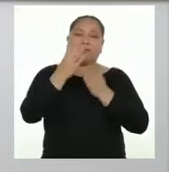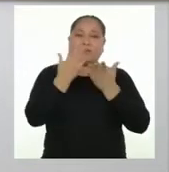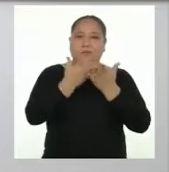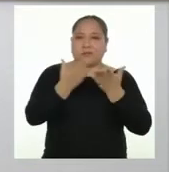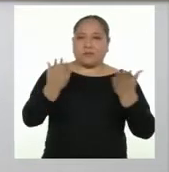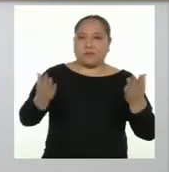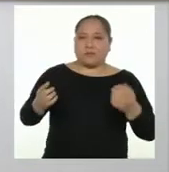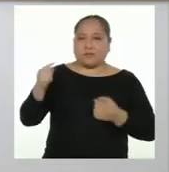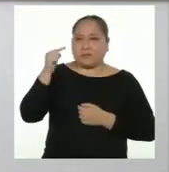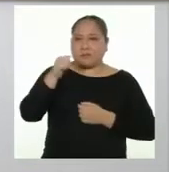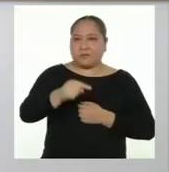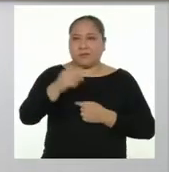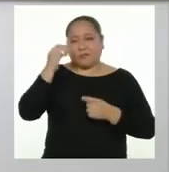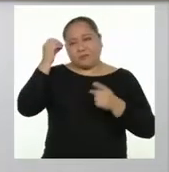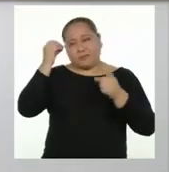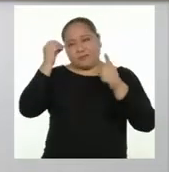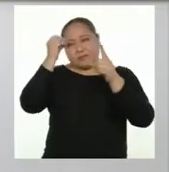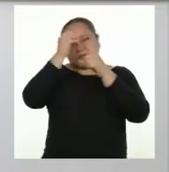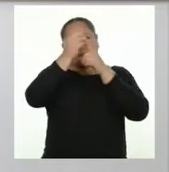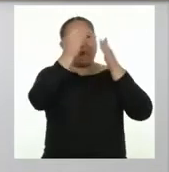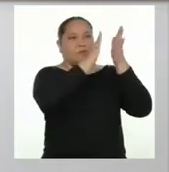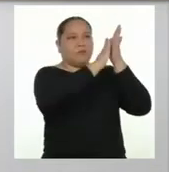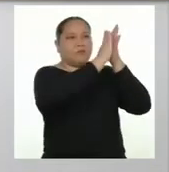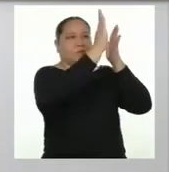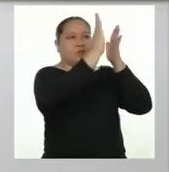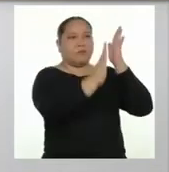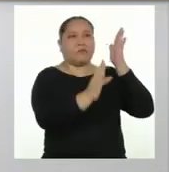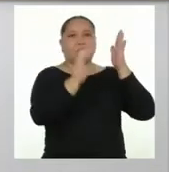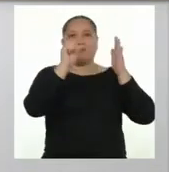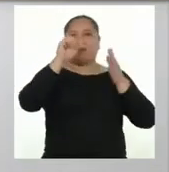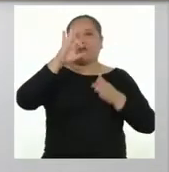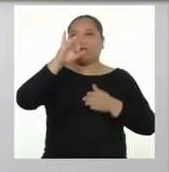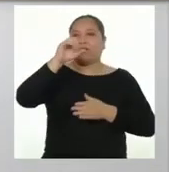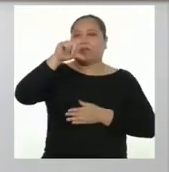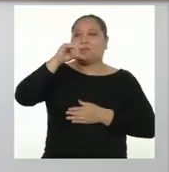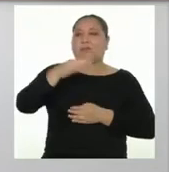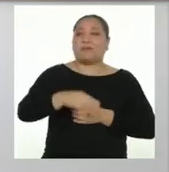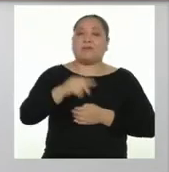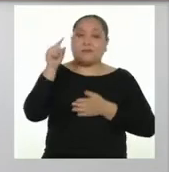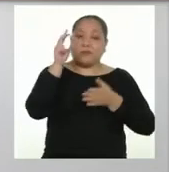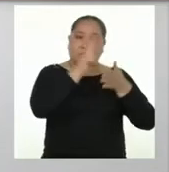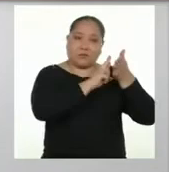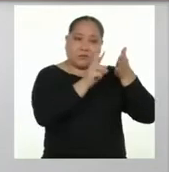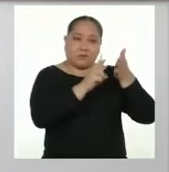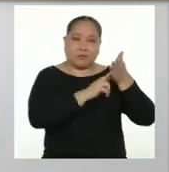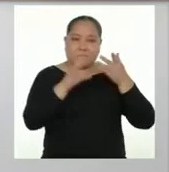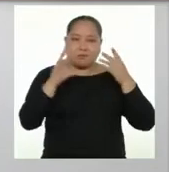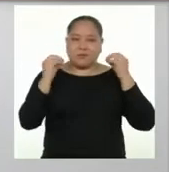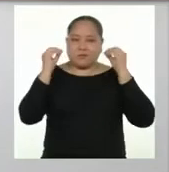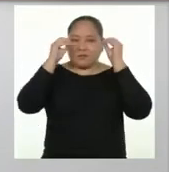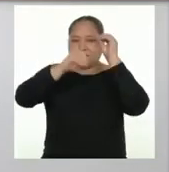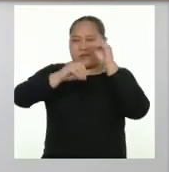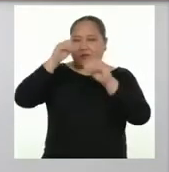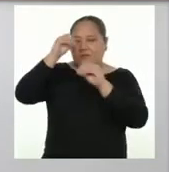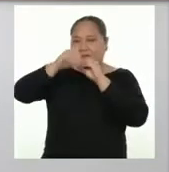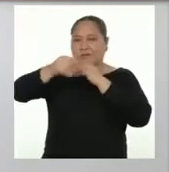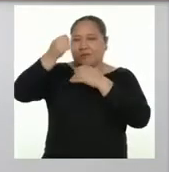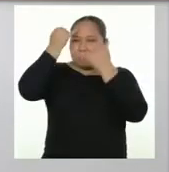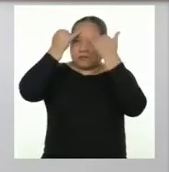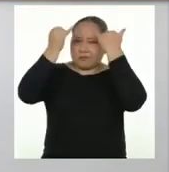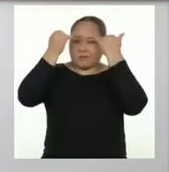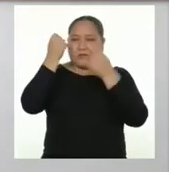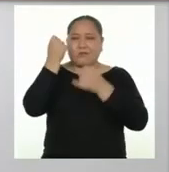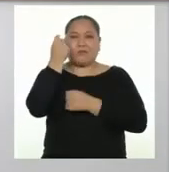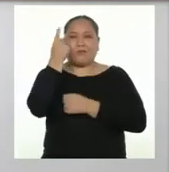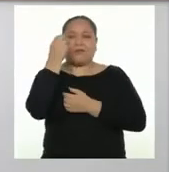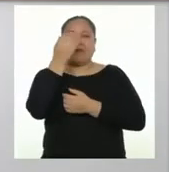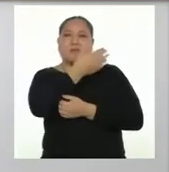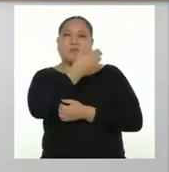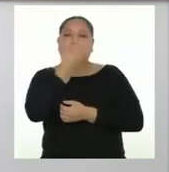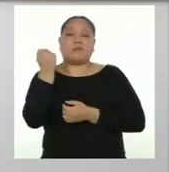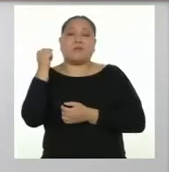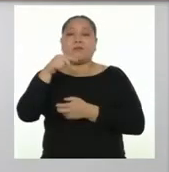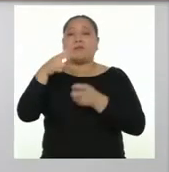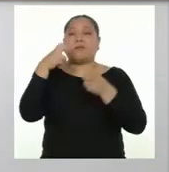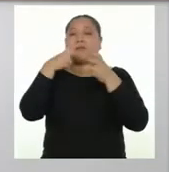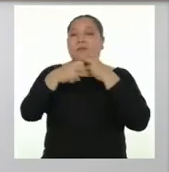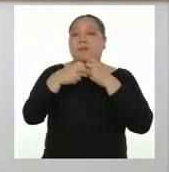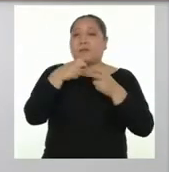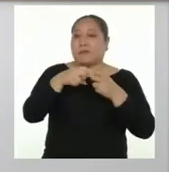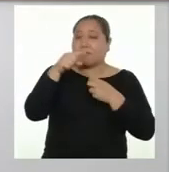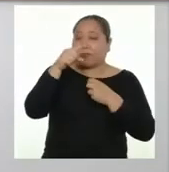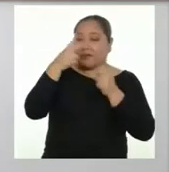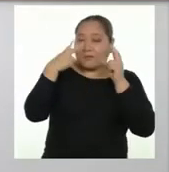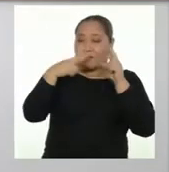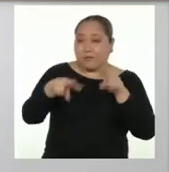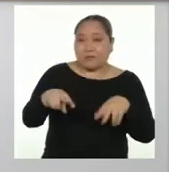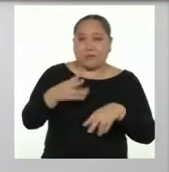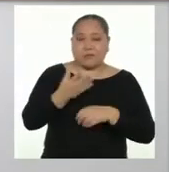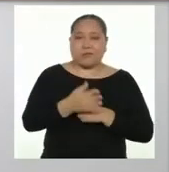producto que es el afiche. Gracias a la lectura podemos consolidar nuestras ideas y comprender mejor la situación que estamos